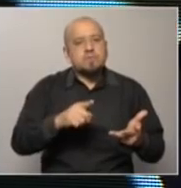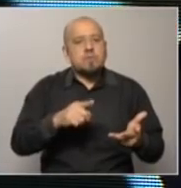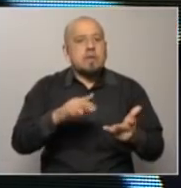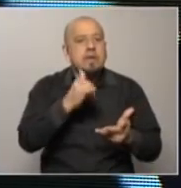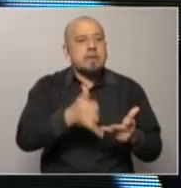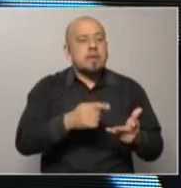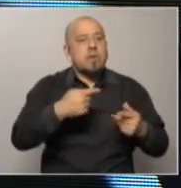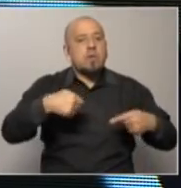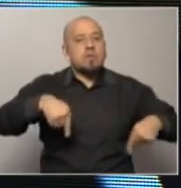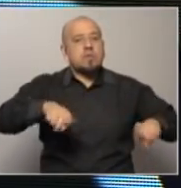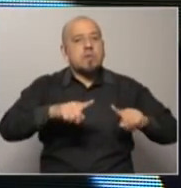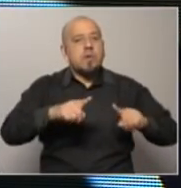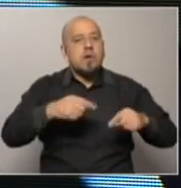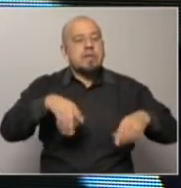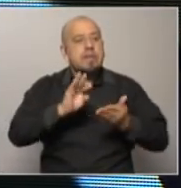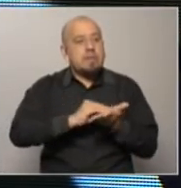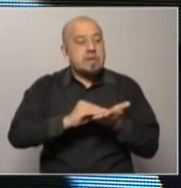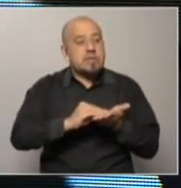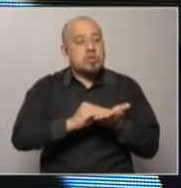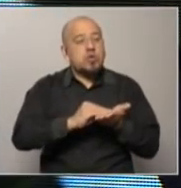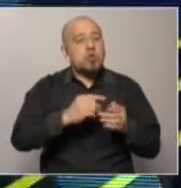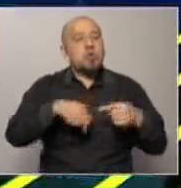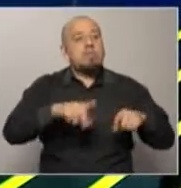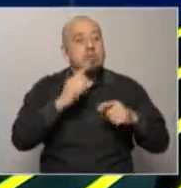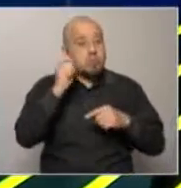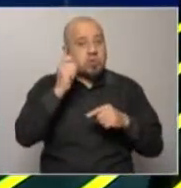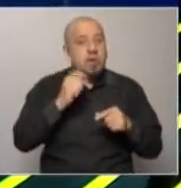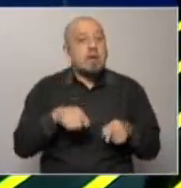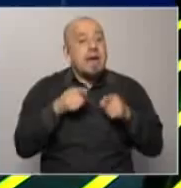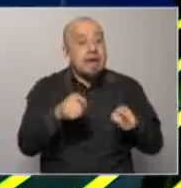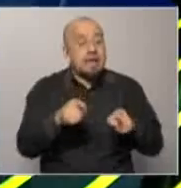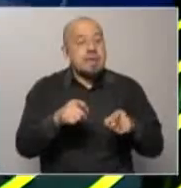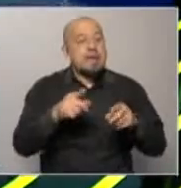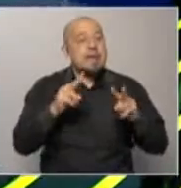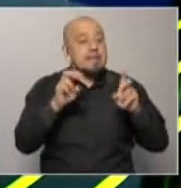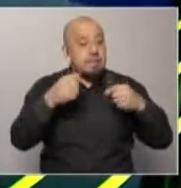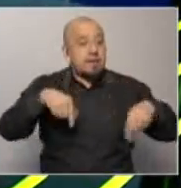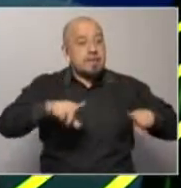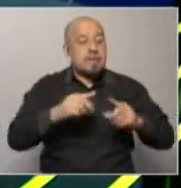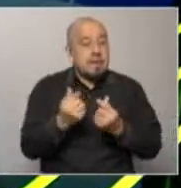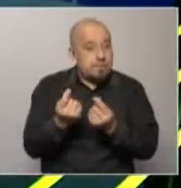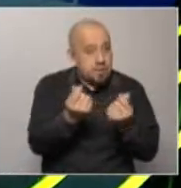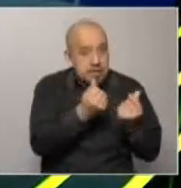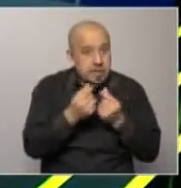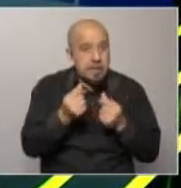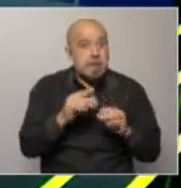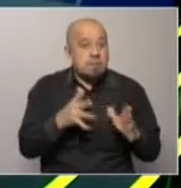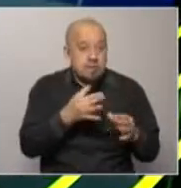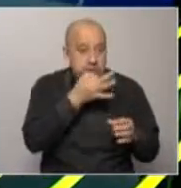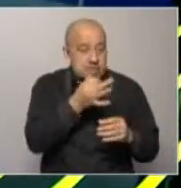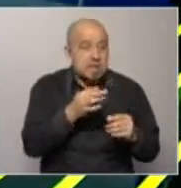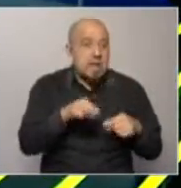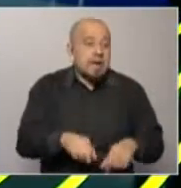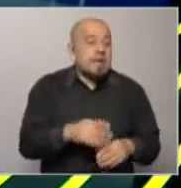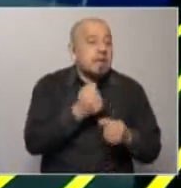forman parte digamos de la administración de la administración pública ahí se definen las partidas para todos estos bichos por decir de alguna manera